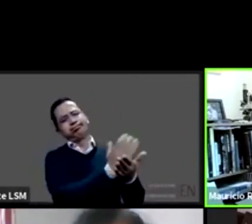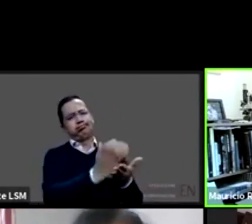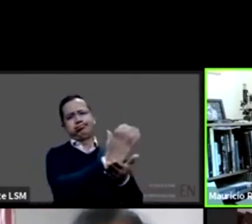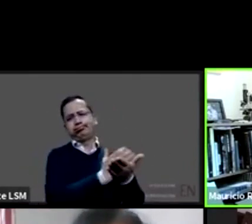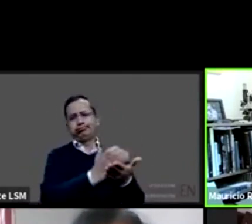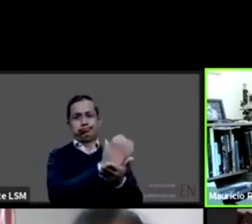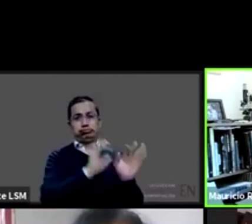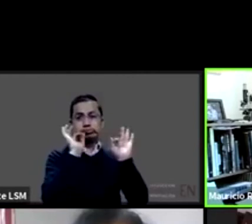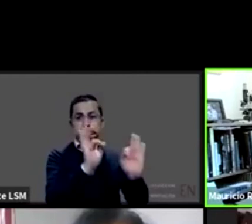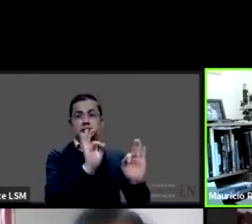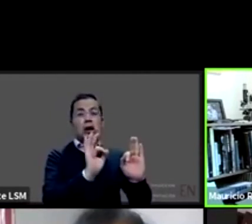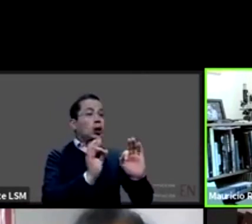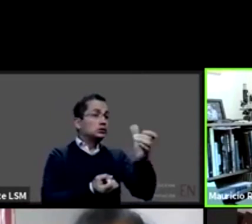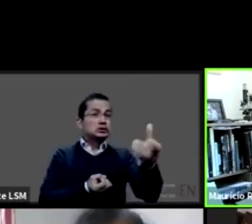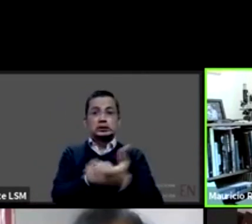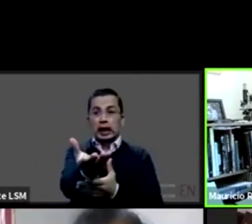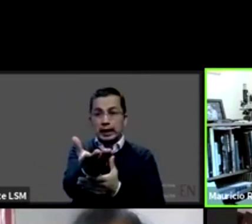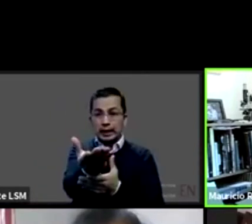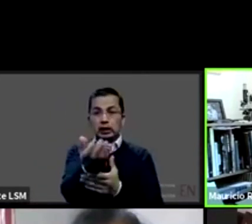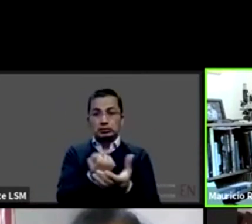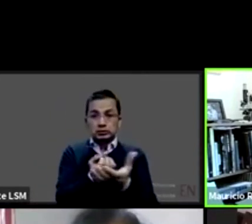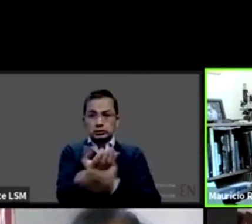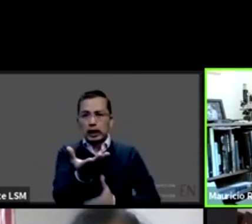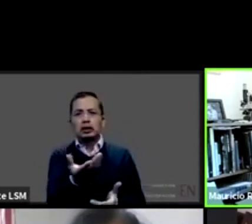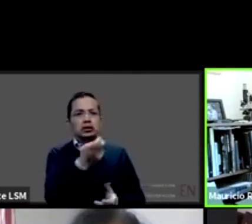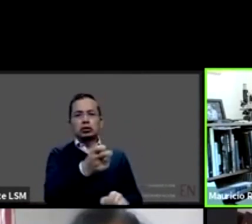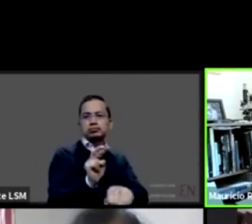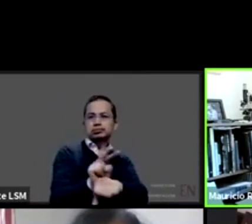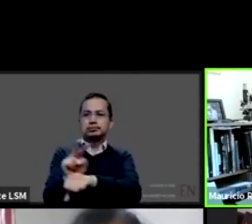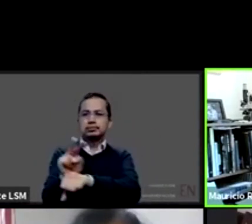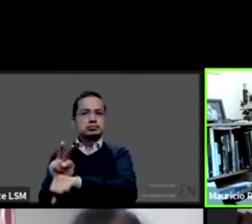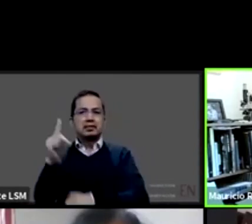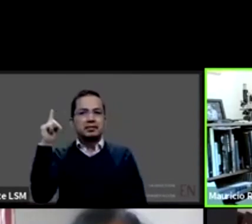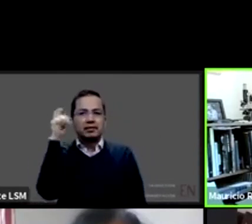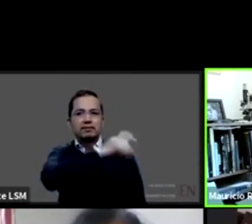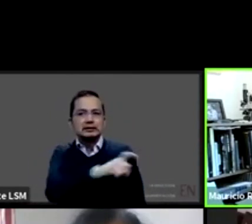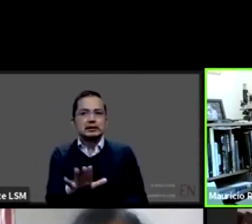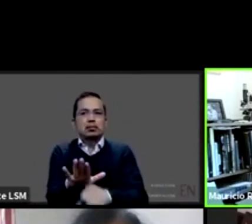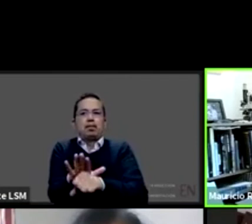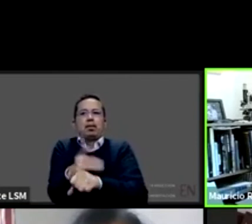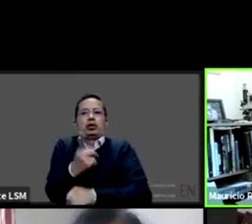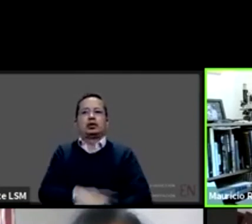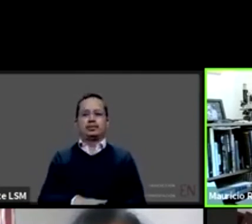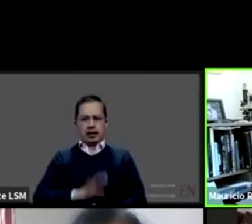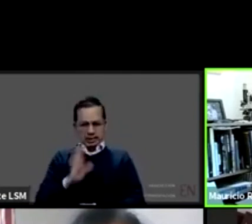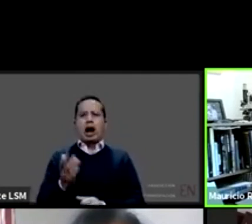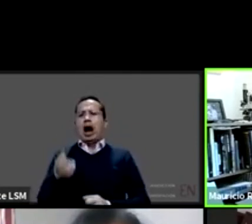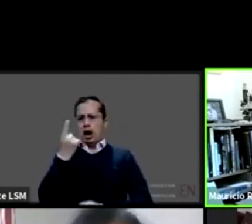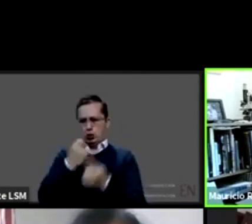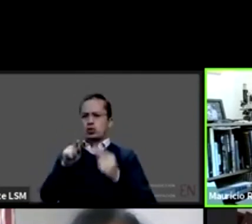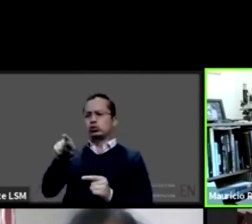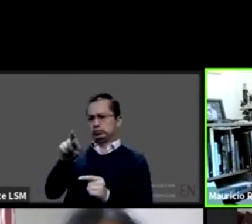sitios que se prepararon para hacer hospitalización de COVID pero no están preparados para hacer